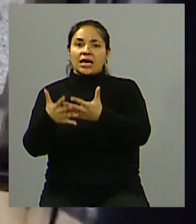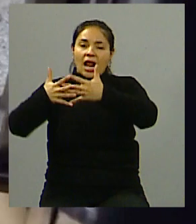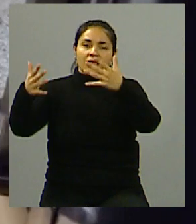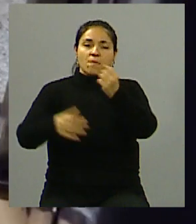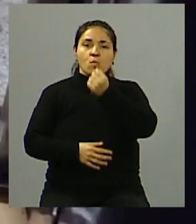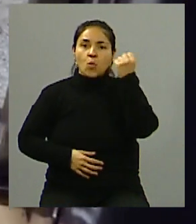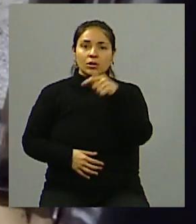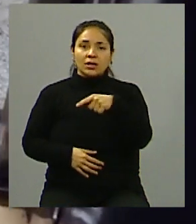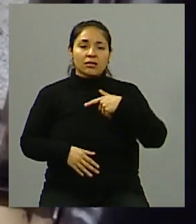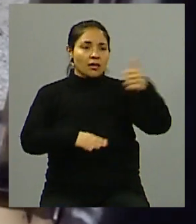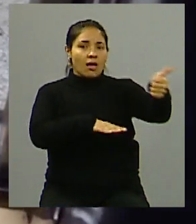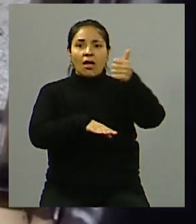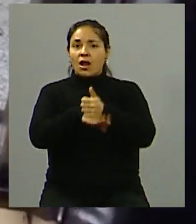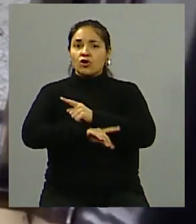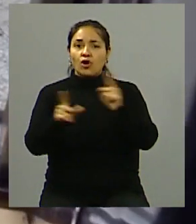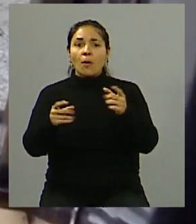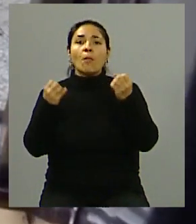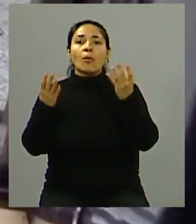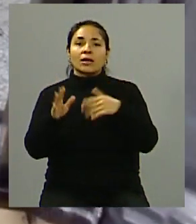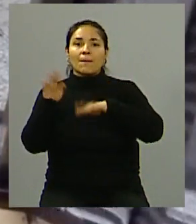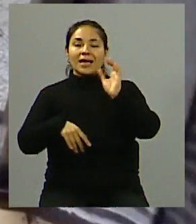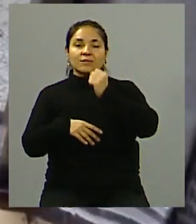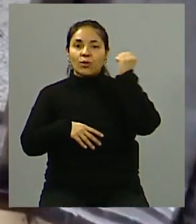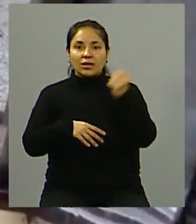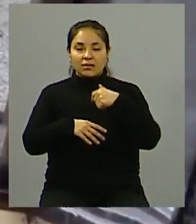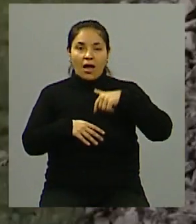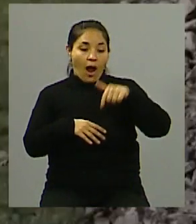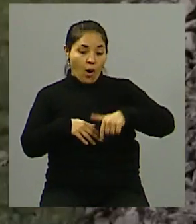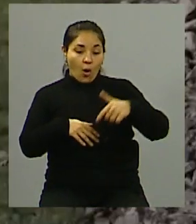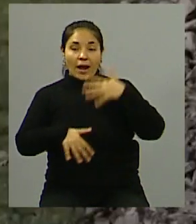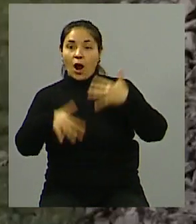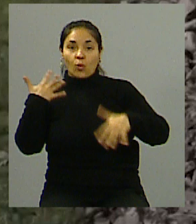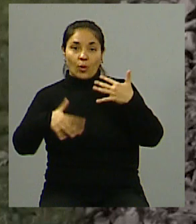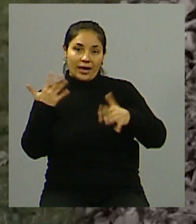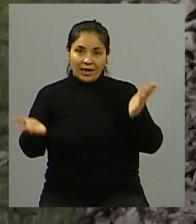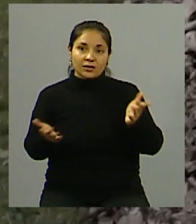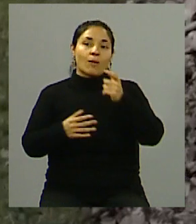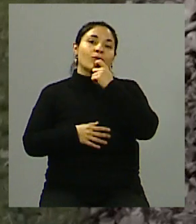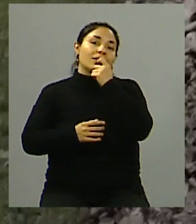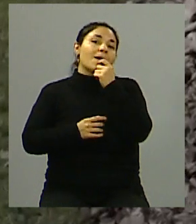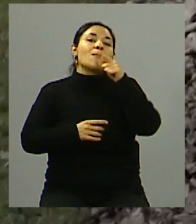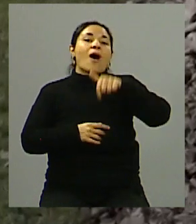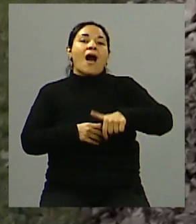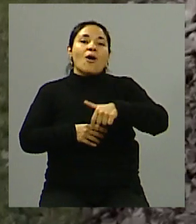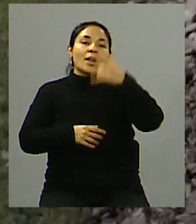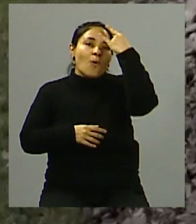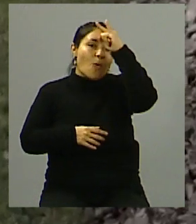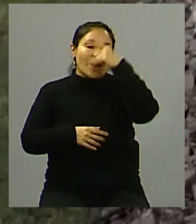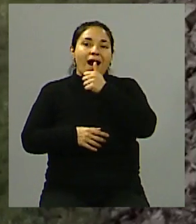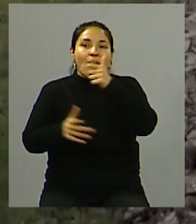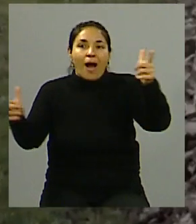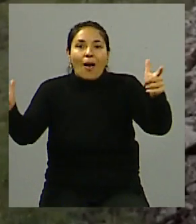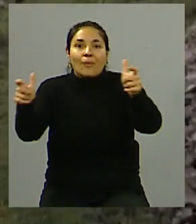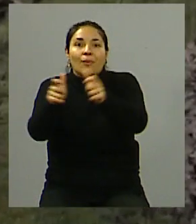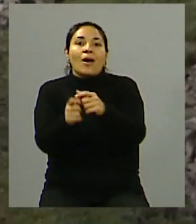cuestiones porque, bueno, porque siempre nos come la agenda los temas más del día a día o lo que parece más urgente, ¿no? A no ser que pase algo como está pasando en Uruguay, que es que somos